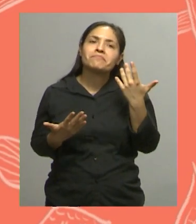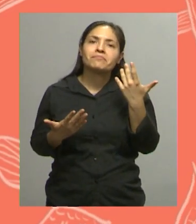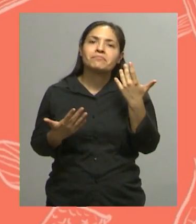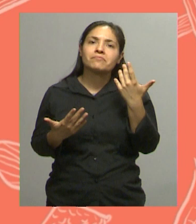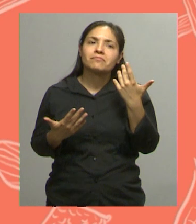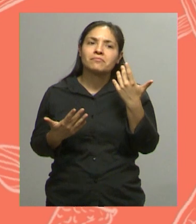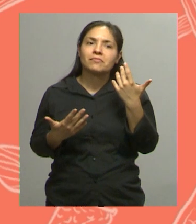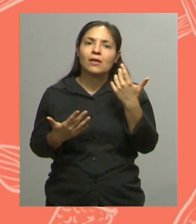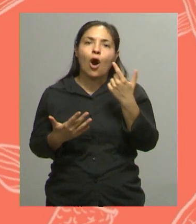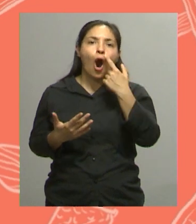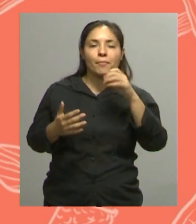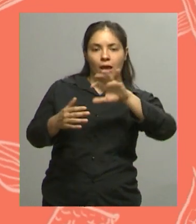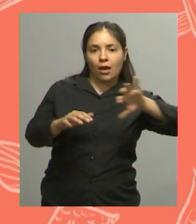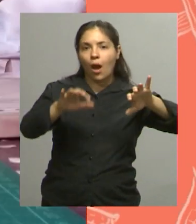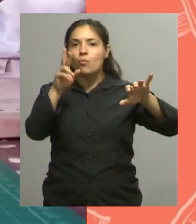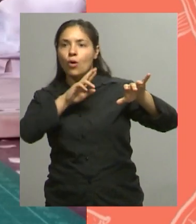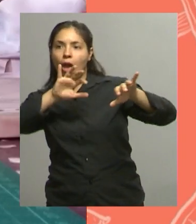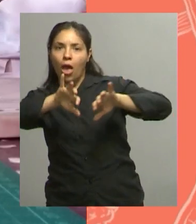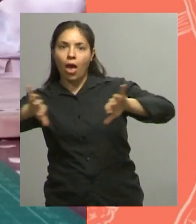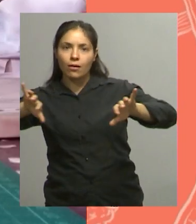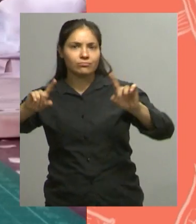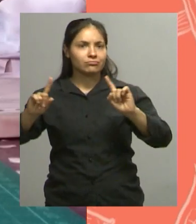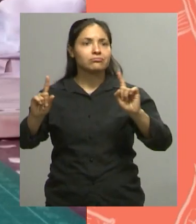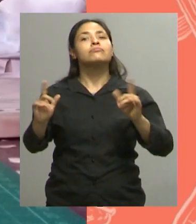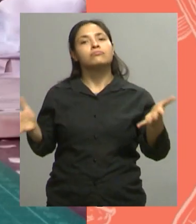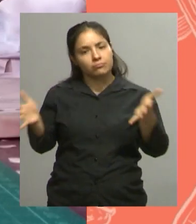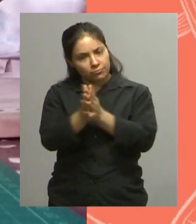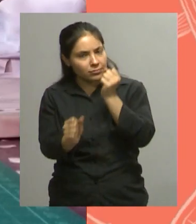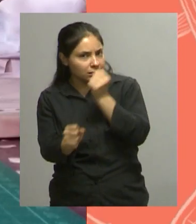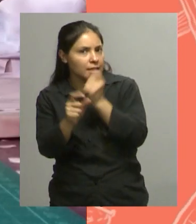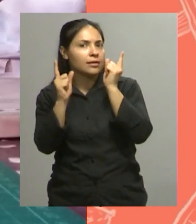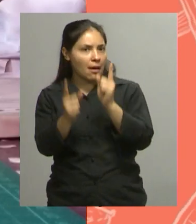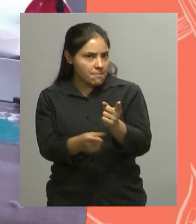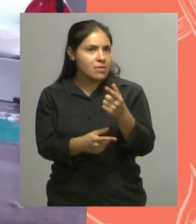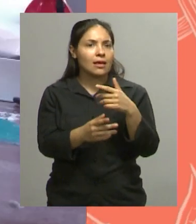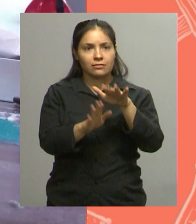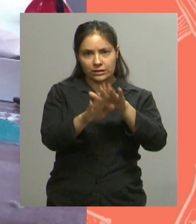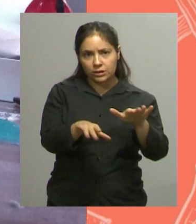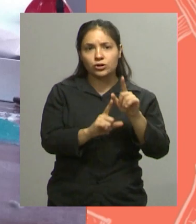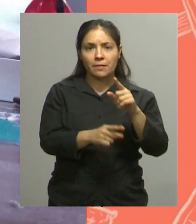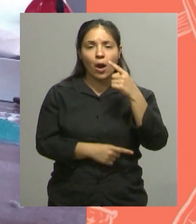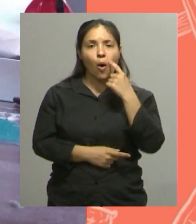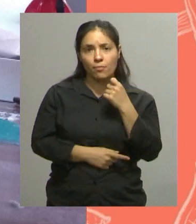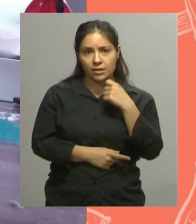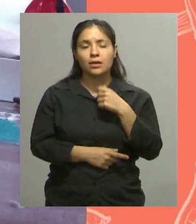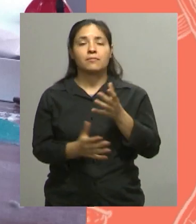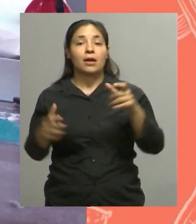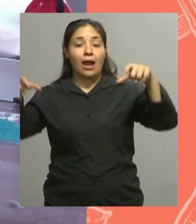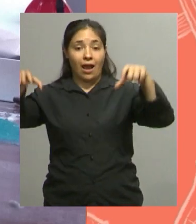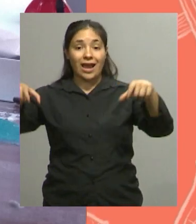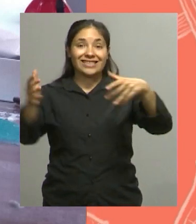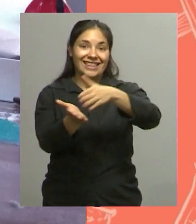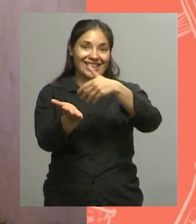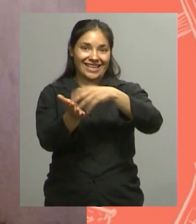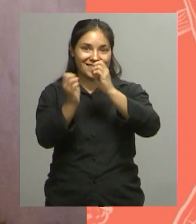podemos tener a los varones en un lado las nenas en otro lado Trabajemos con los chicos también Trabajemos con los chicos también y bueno empezamos en una canchita de tierra